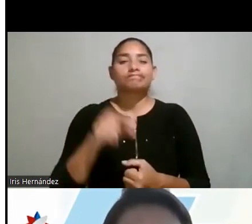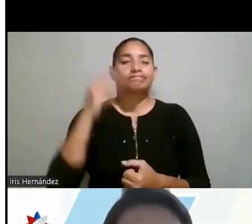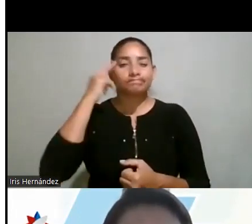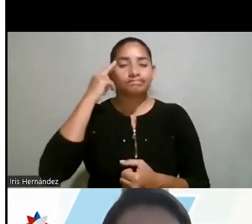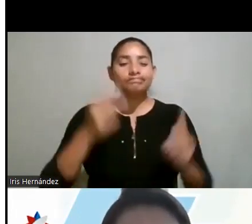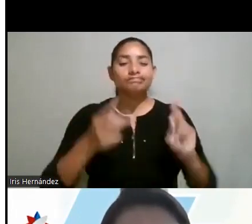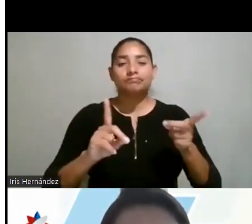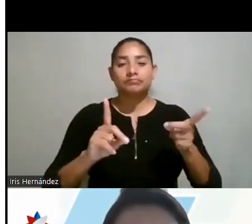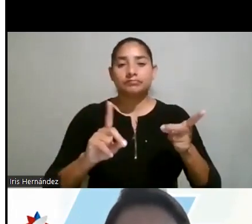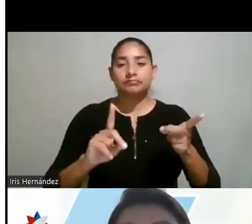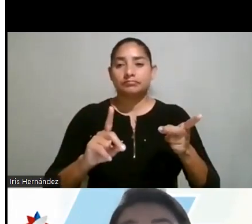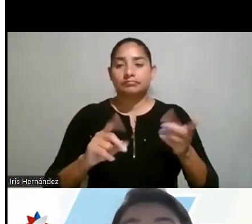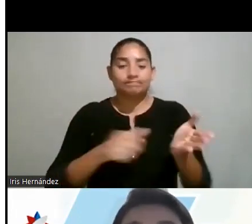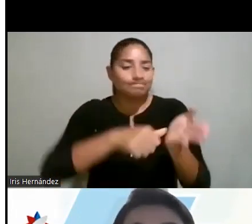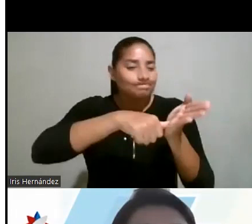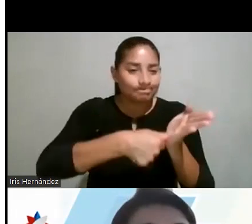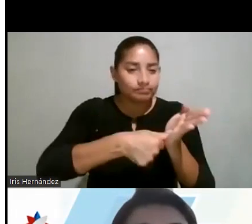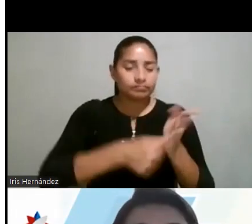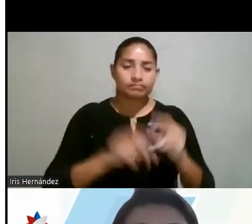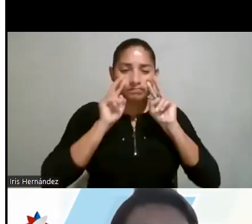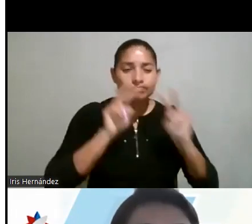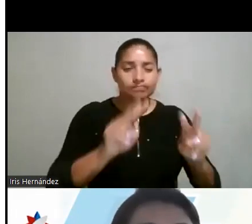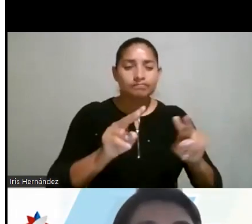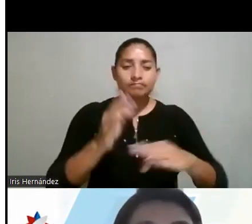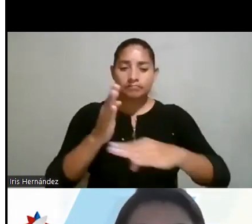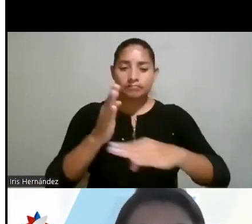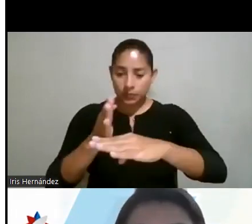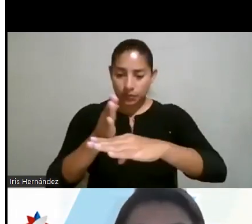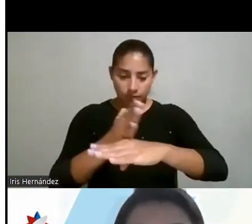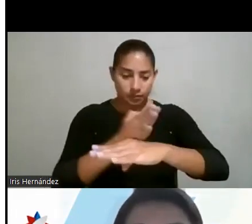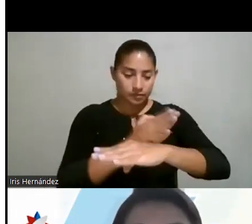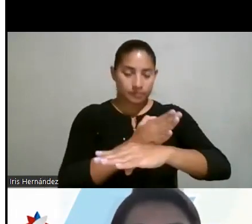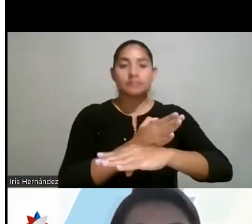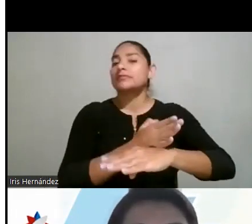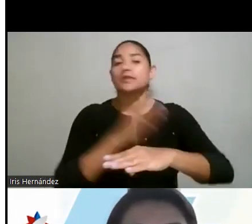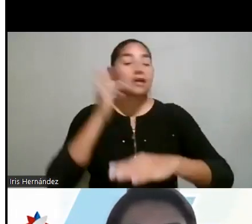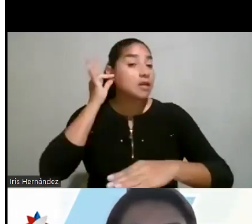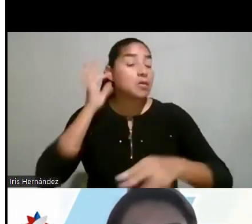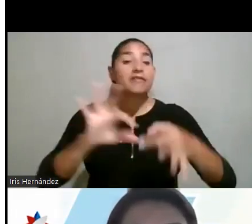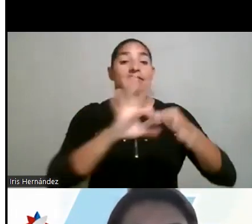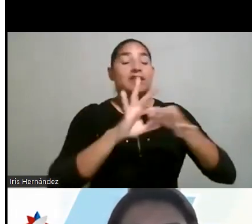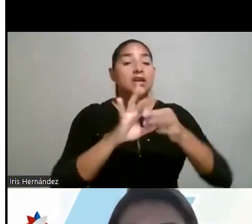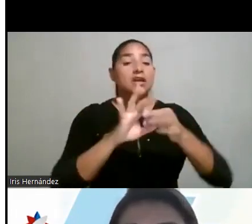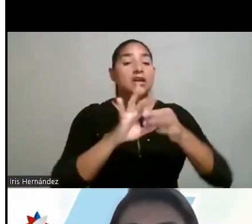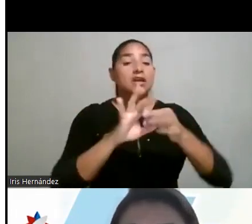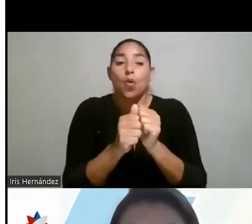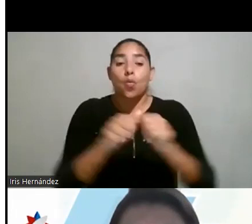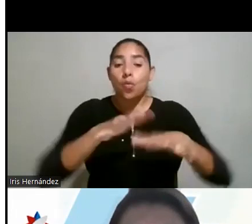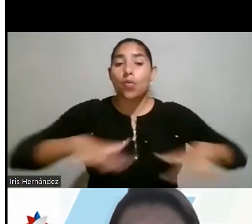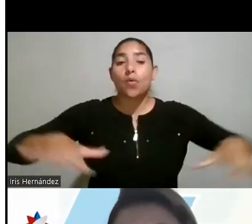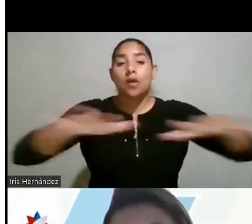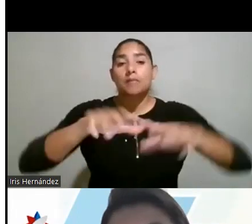recalcar es que se observa la trayectoria de las mujeres en relación con los campos